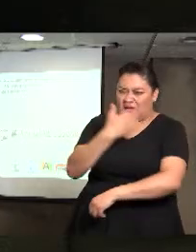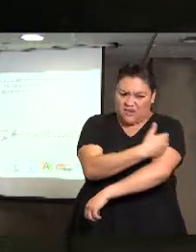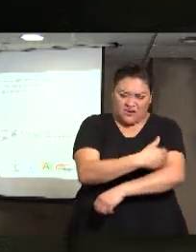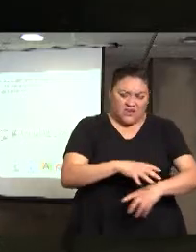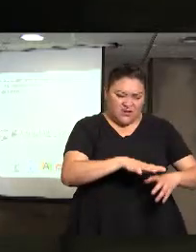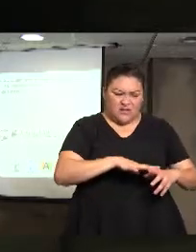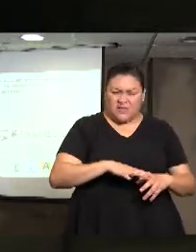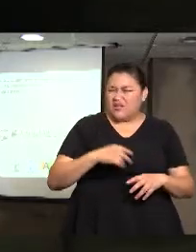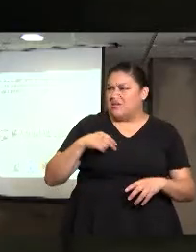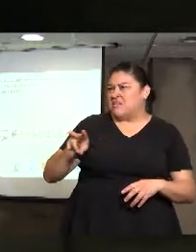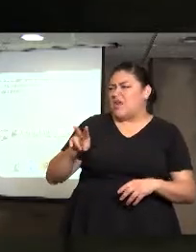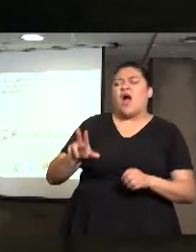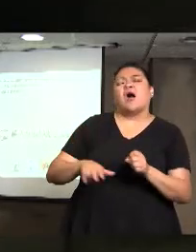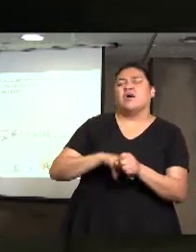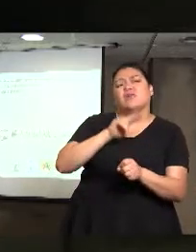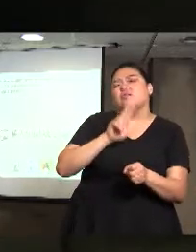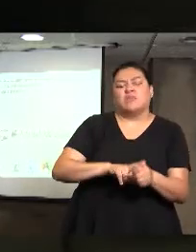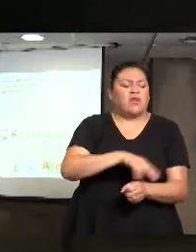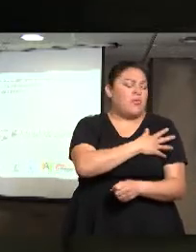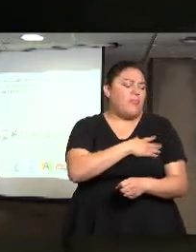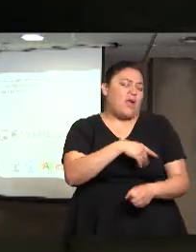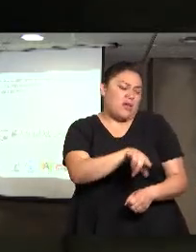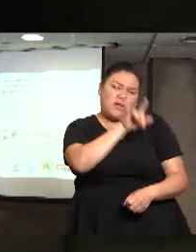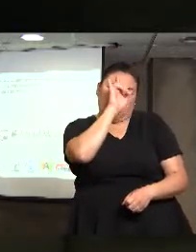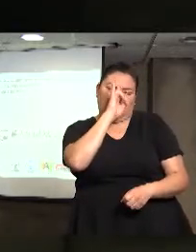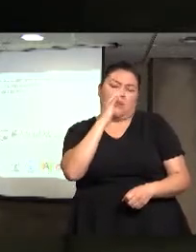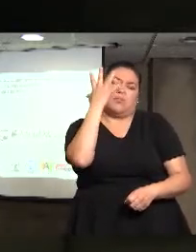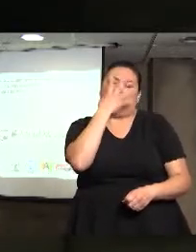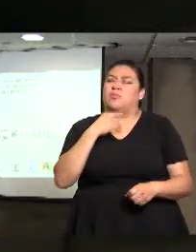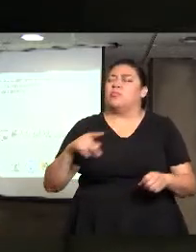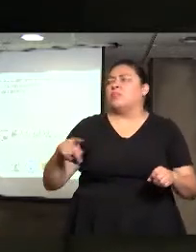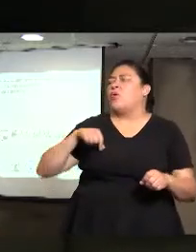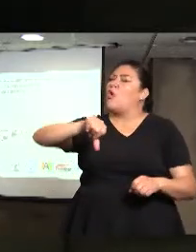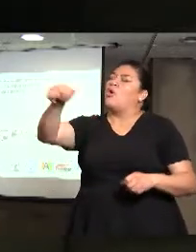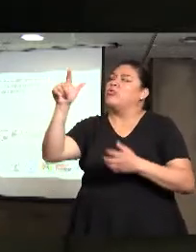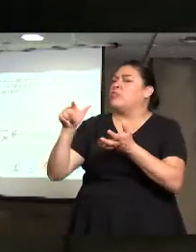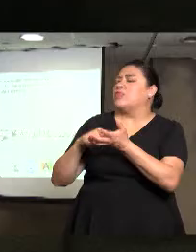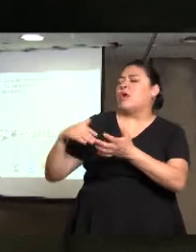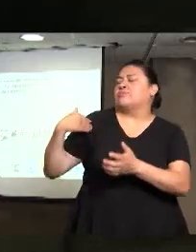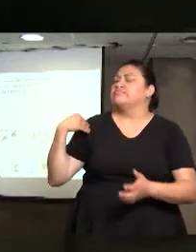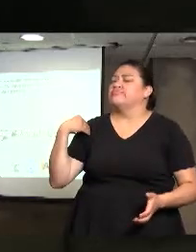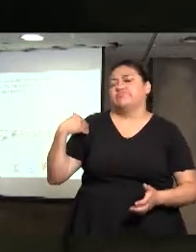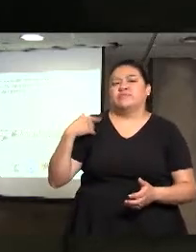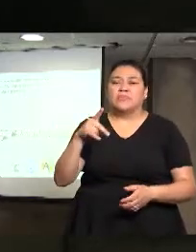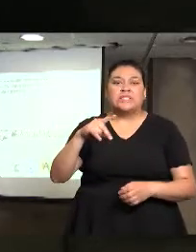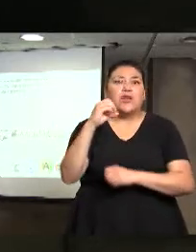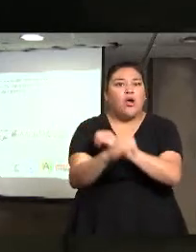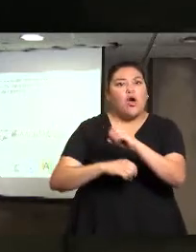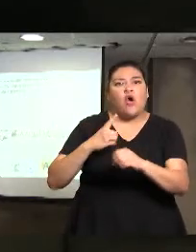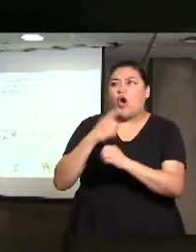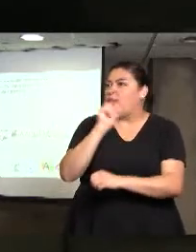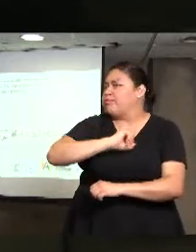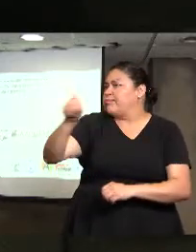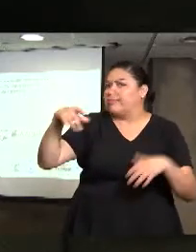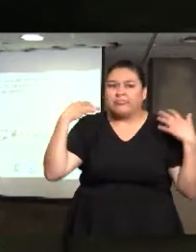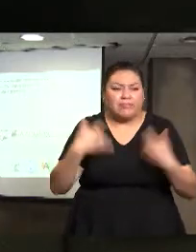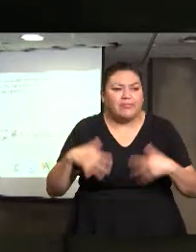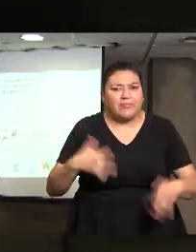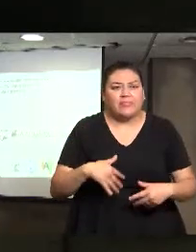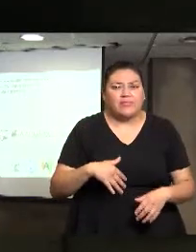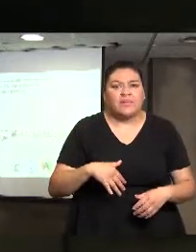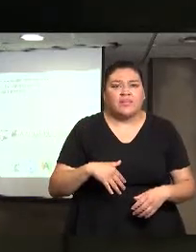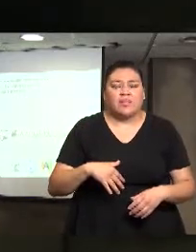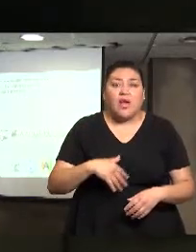pareció algo normal, le pareció una excelente oportunidad, porque lo que le estaban ofreciendo era una oportunidad de vida, entonces